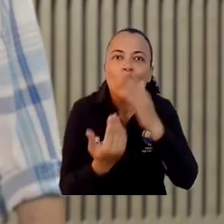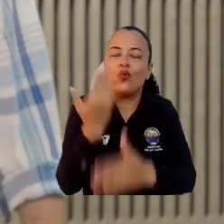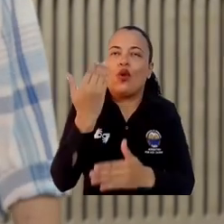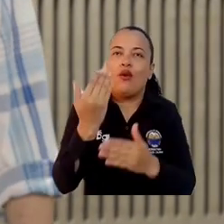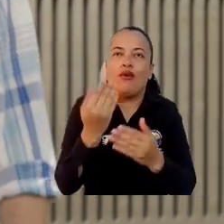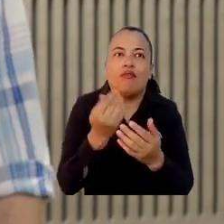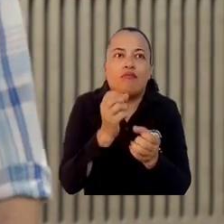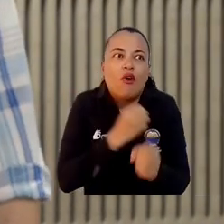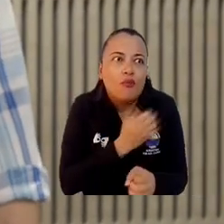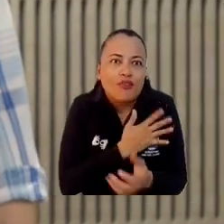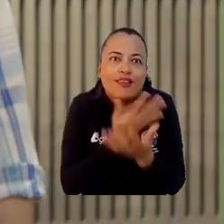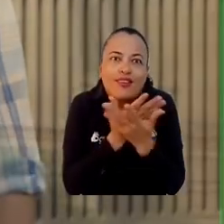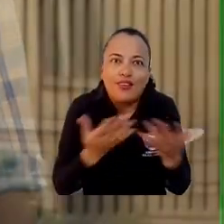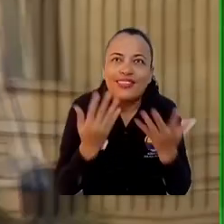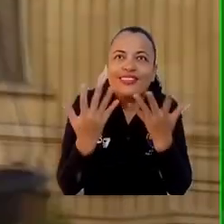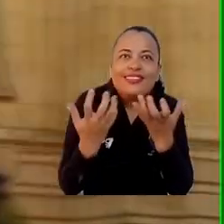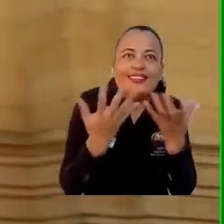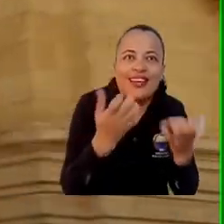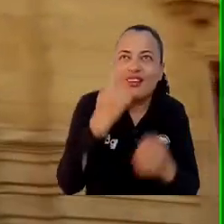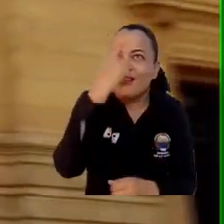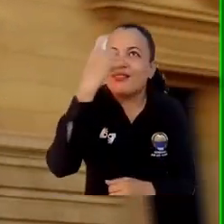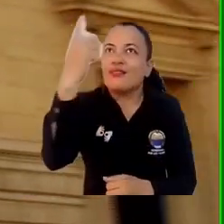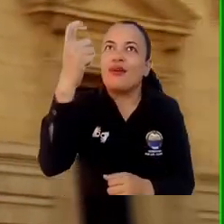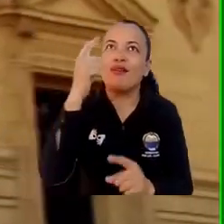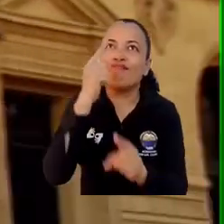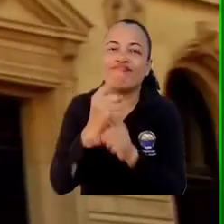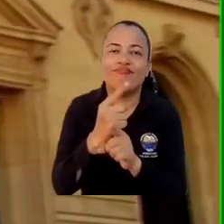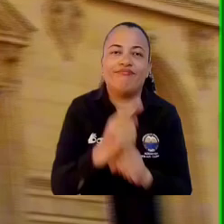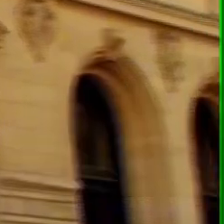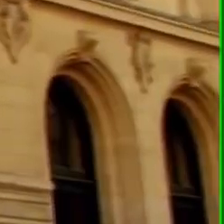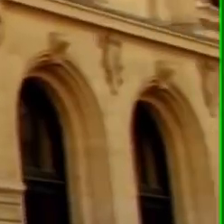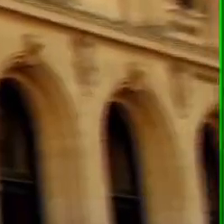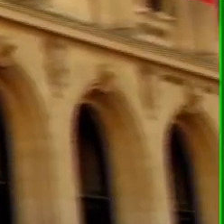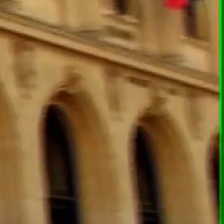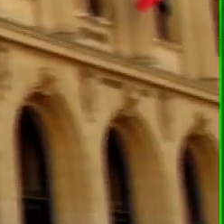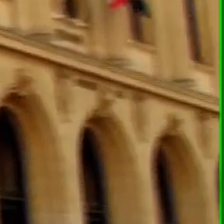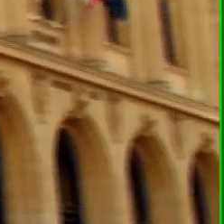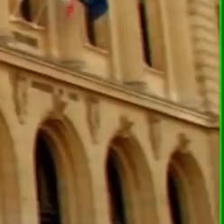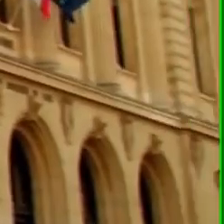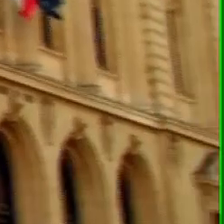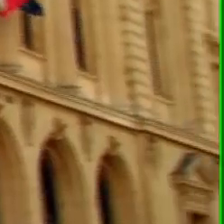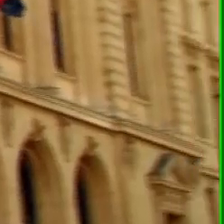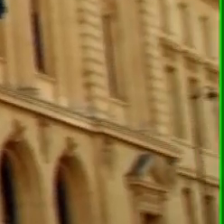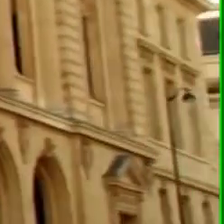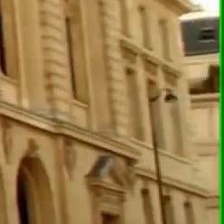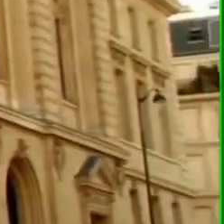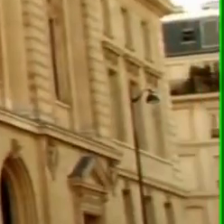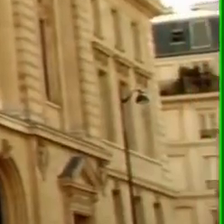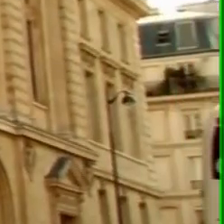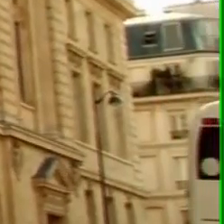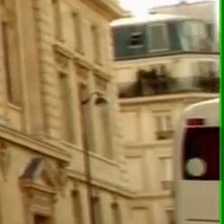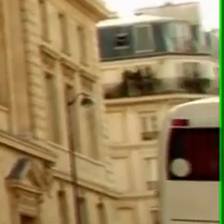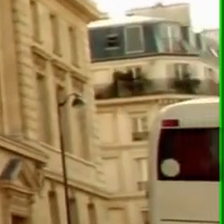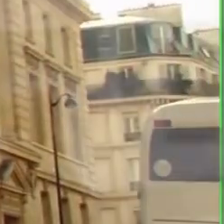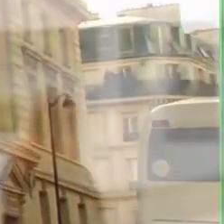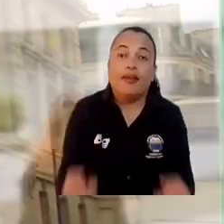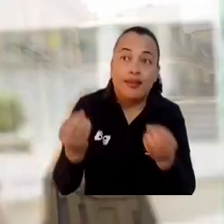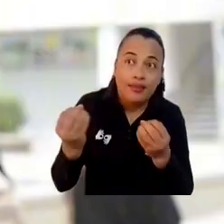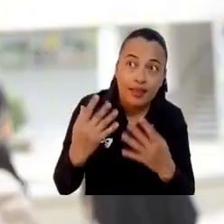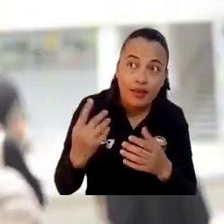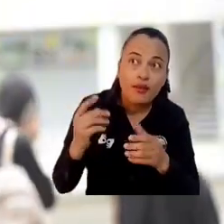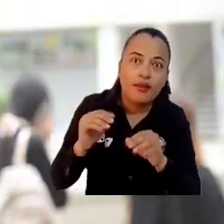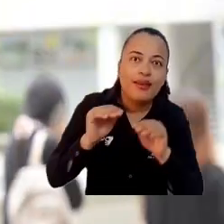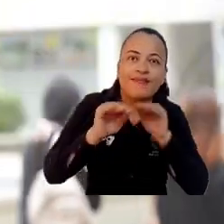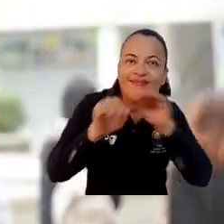nuevo a buscar las oportunidades que siempre quise a cumplir mis sueños si